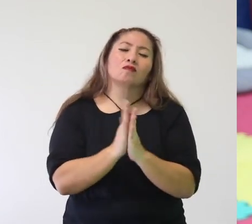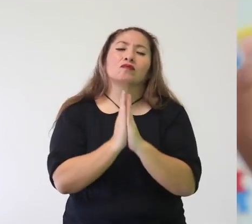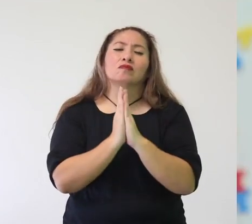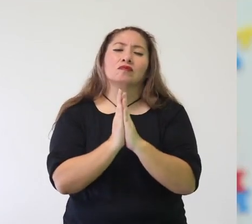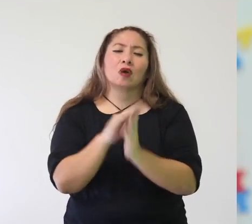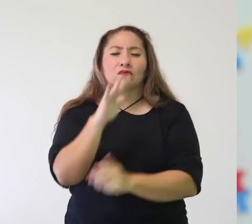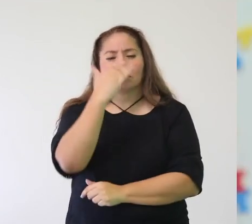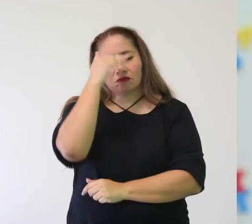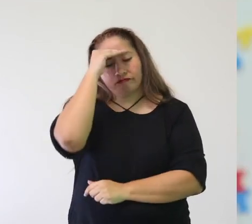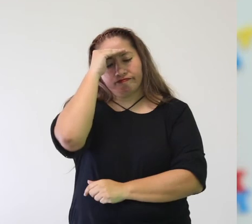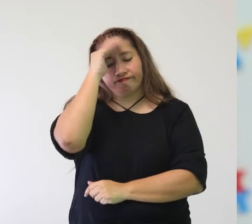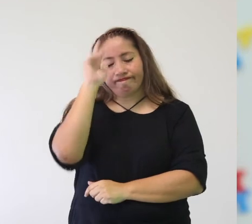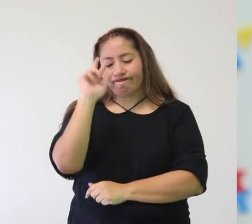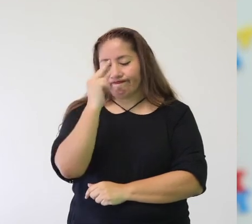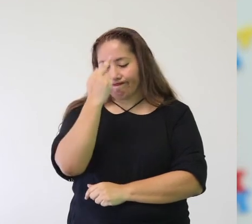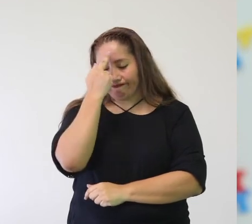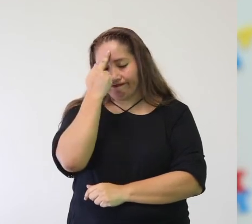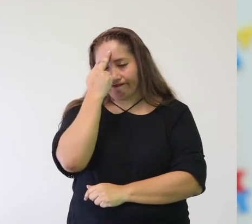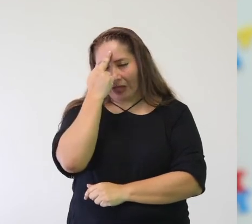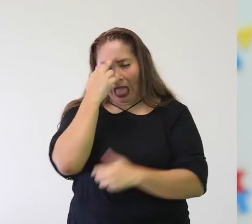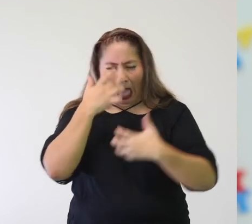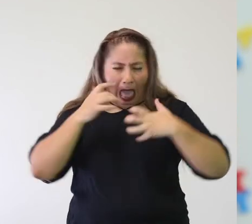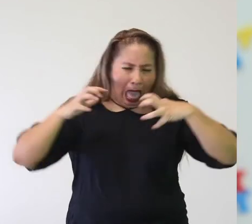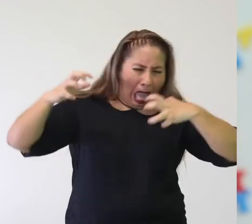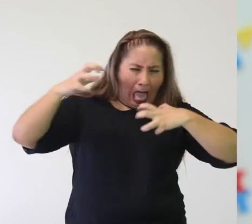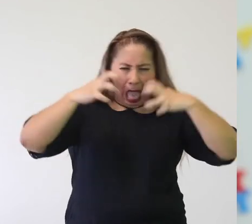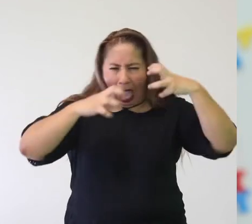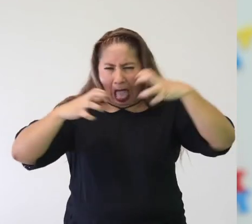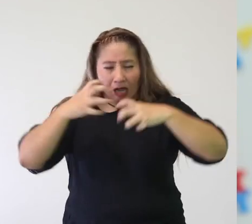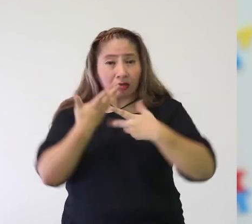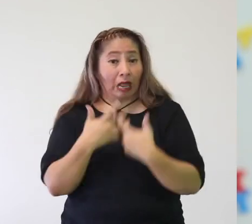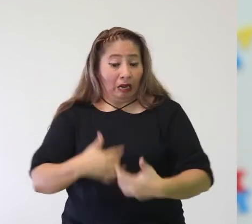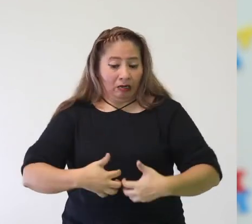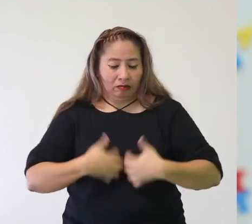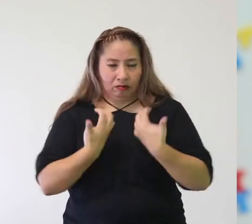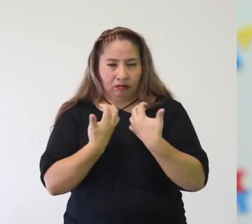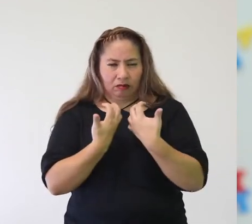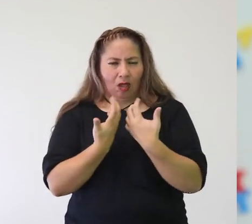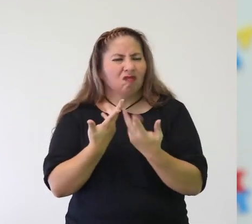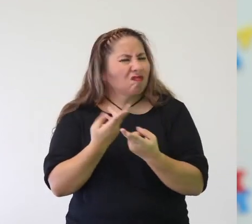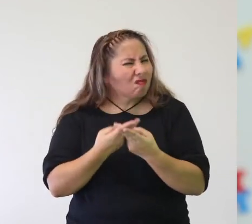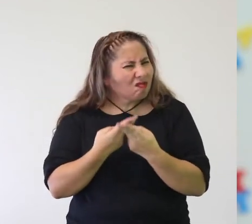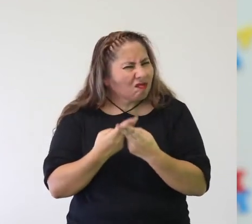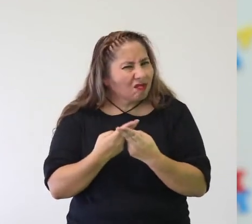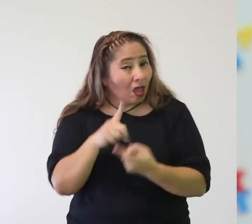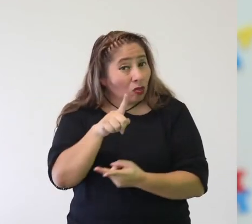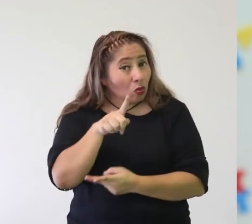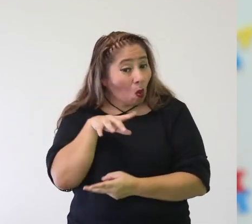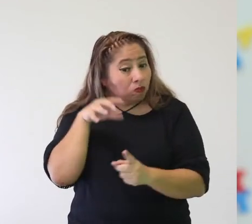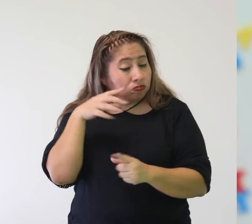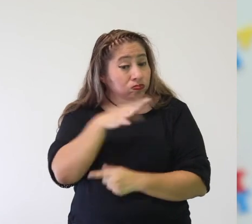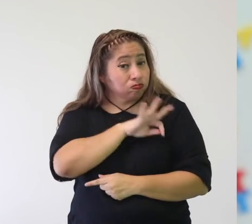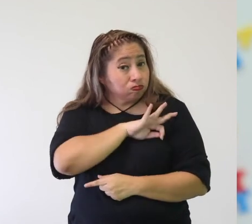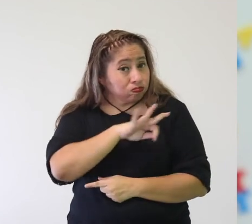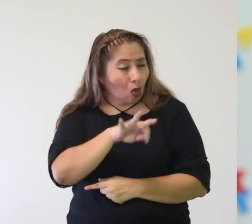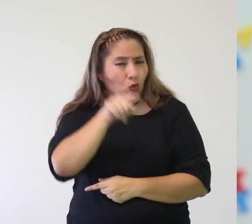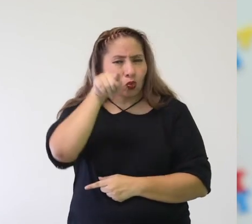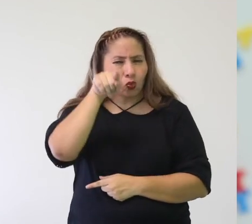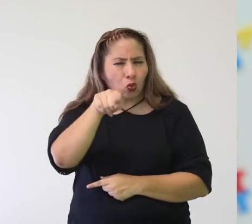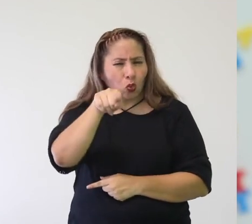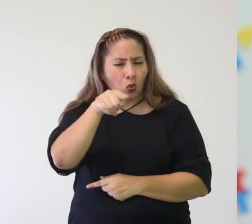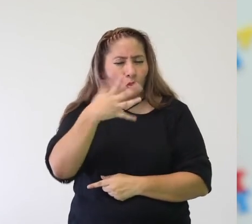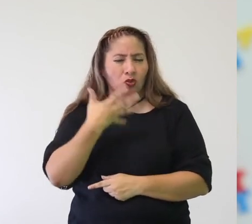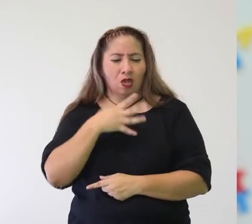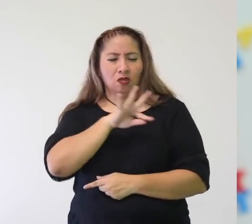estrés. Recuerda que el estrés no es un monstruo. El estrés no tiene el poder sobre ti, sino que tú